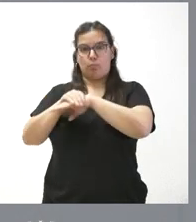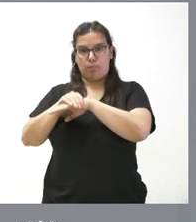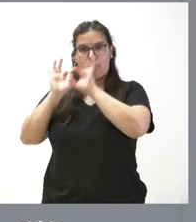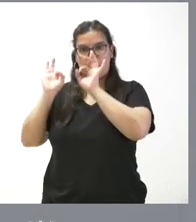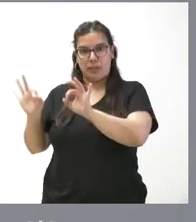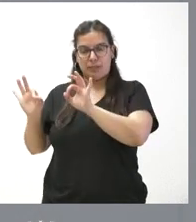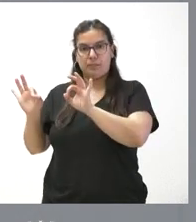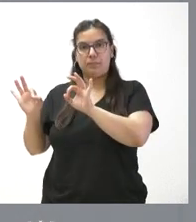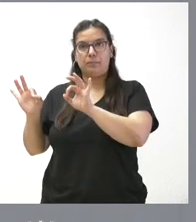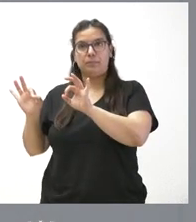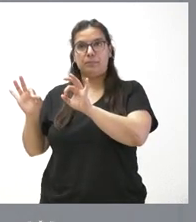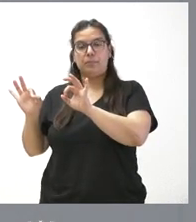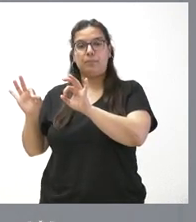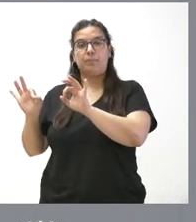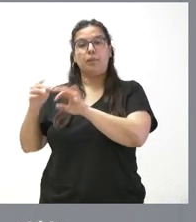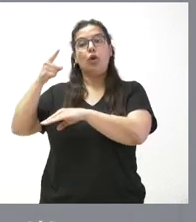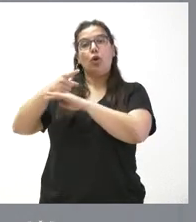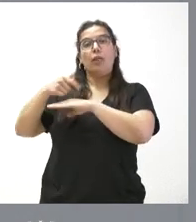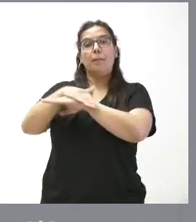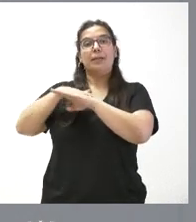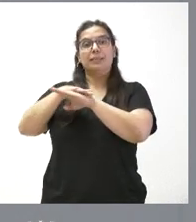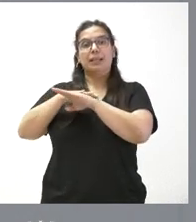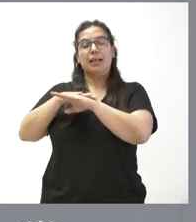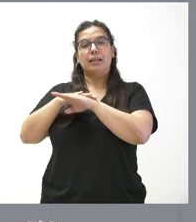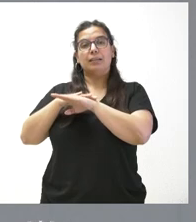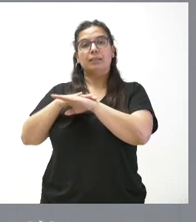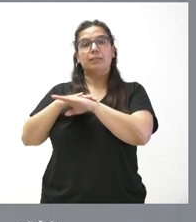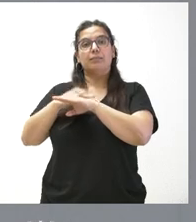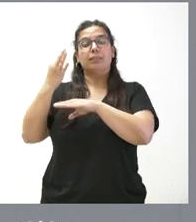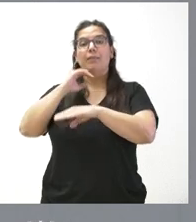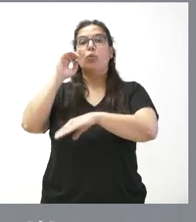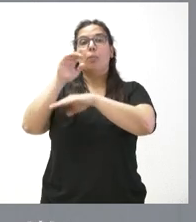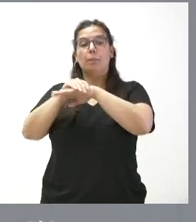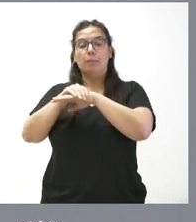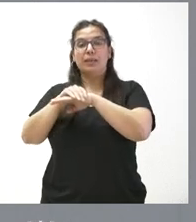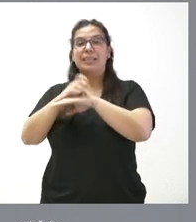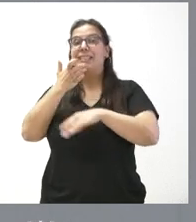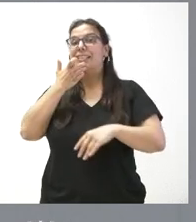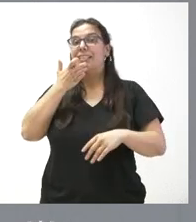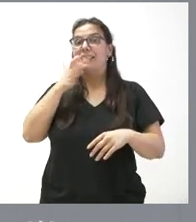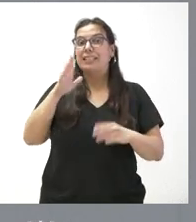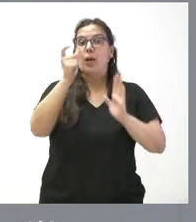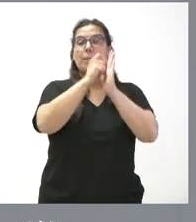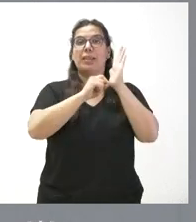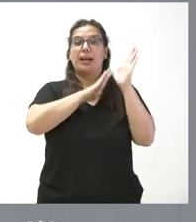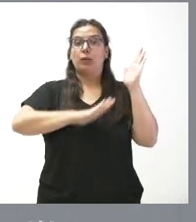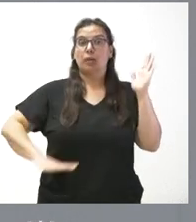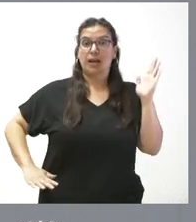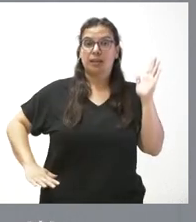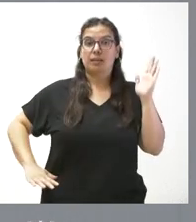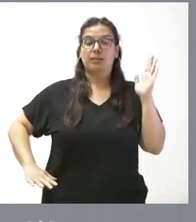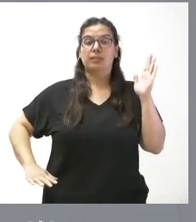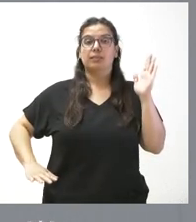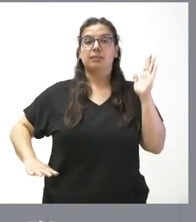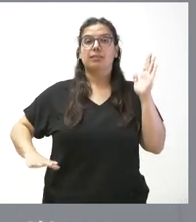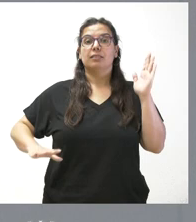ministerial es de aplicación en tanto y cuanto no se produzca a la medida cautelar de suspensión que